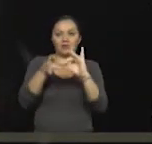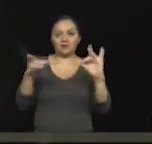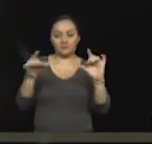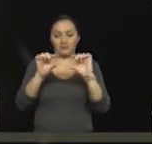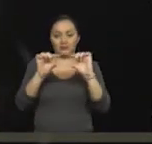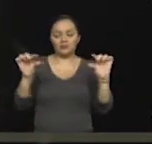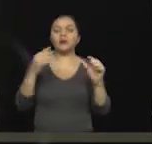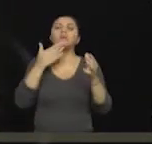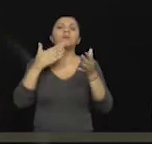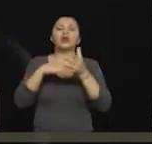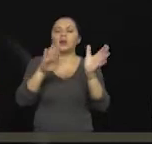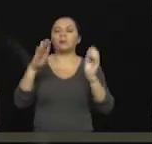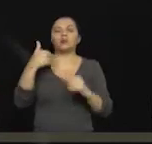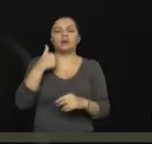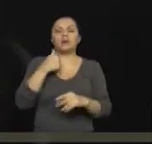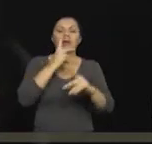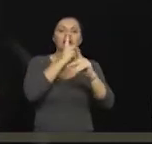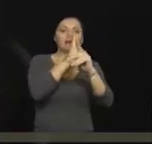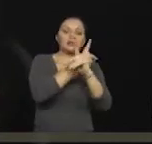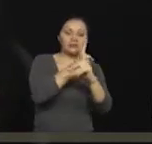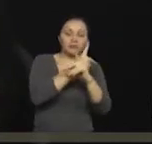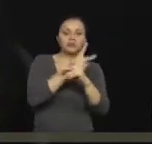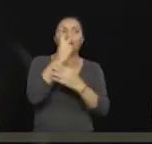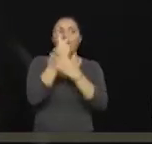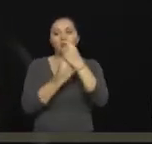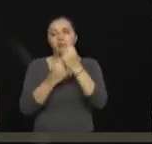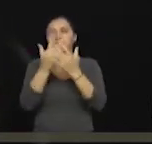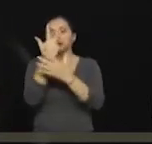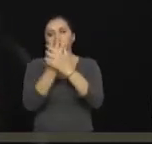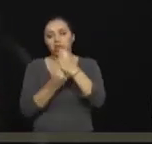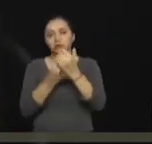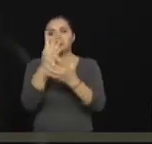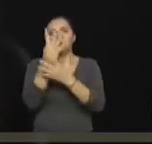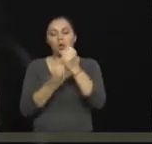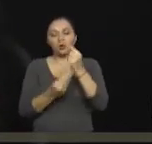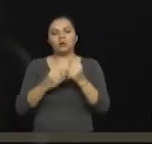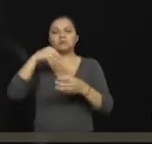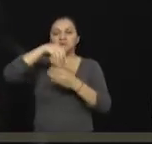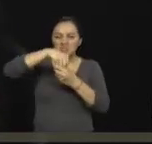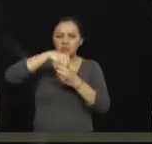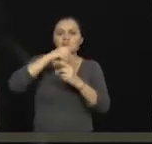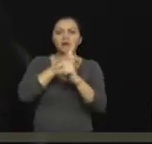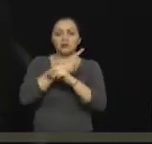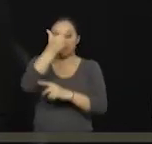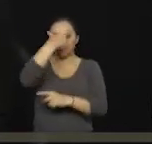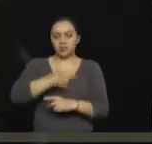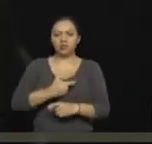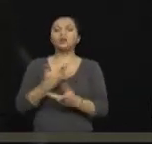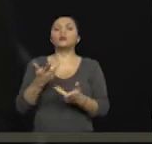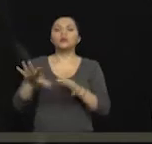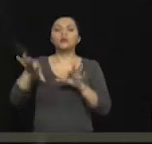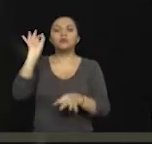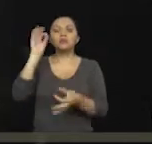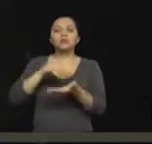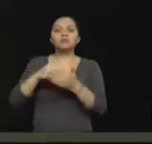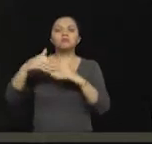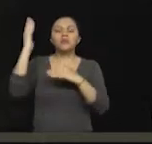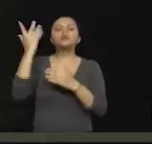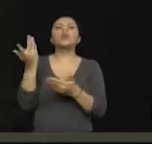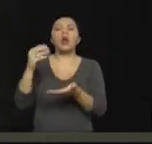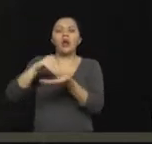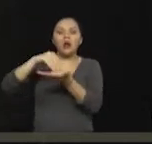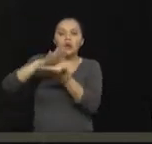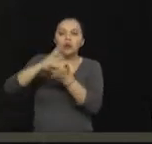discapacidad, es decir, discapacidades asociadas, por ejemplo, física y psicosocial, ¿qué tipo de discapacidad es la que se reflejaría en la acreditación?